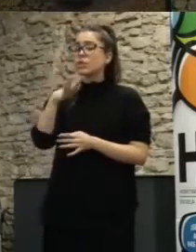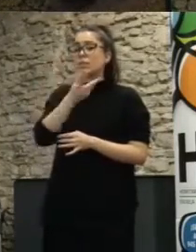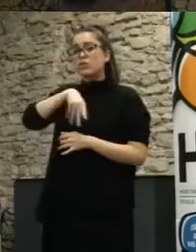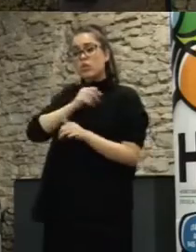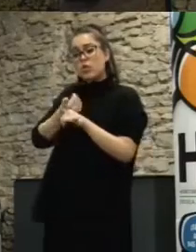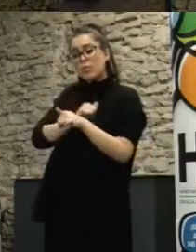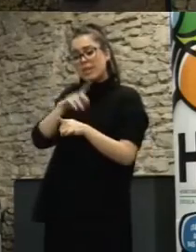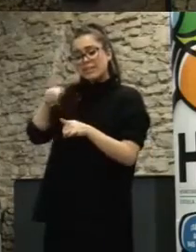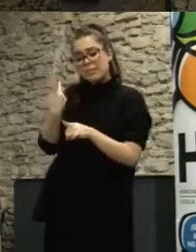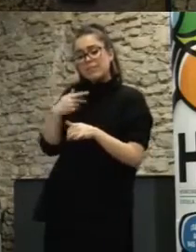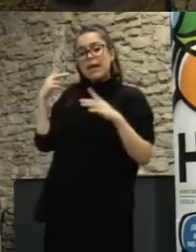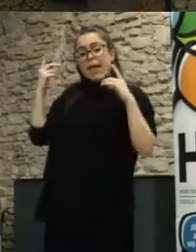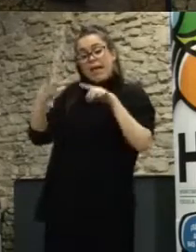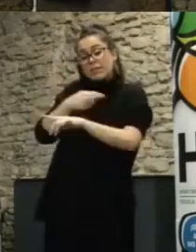errores